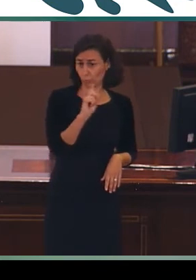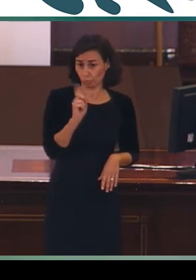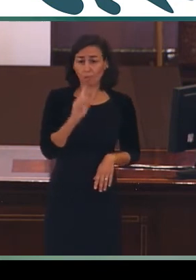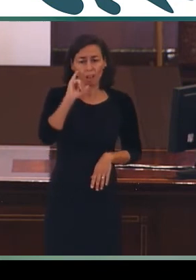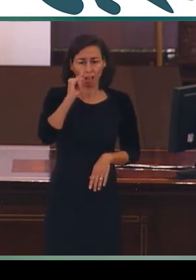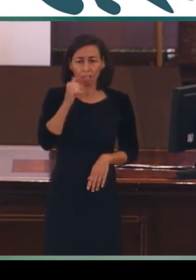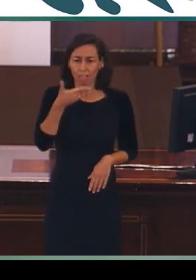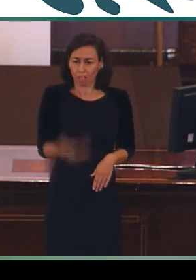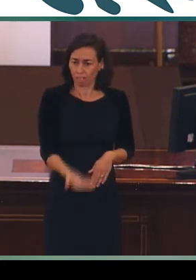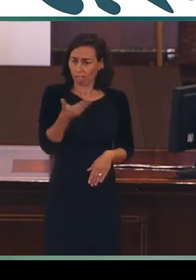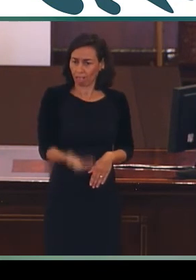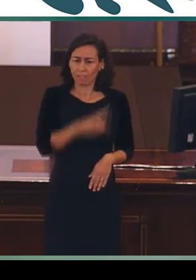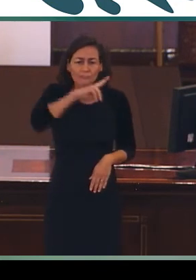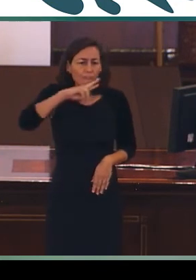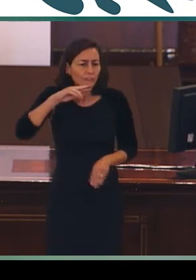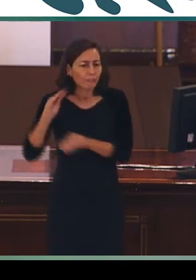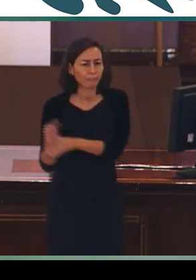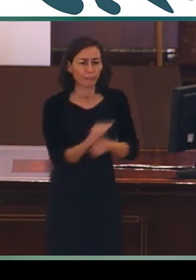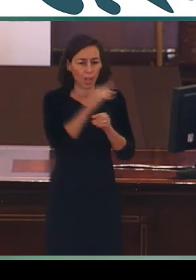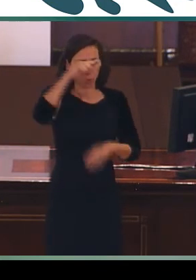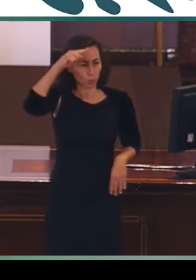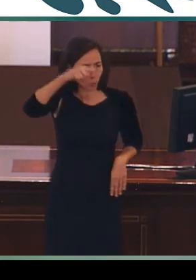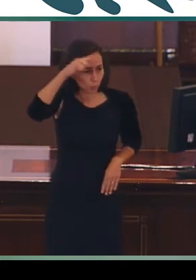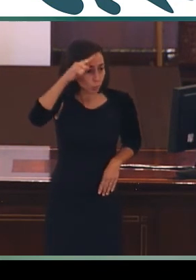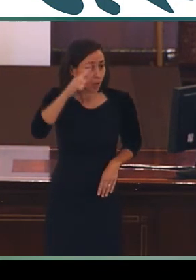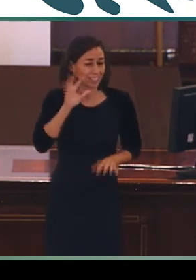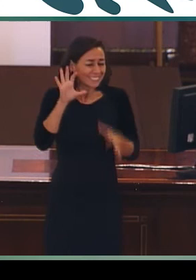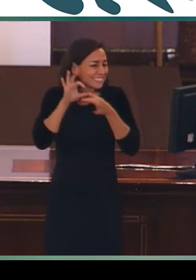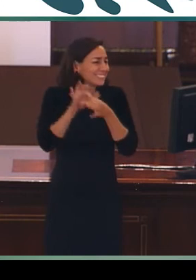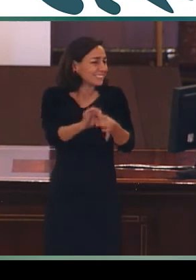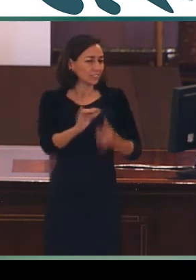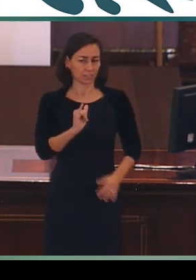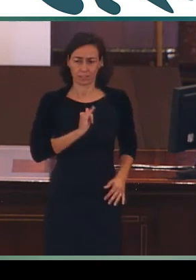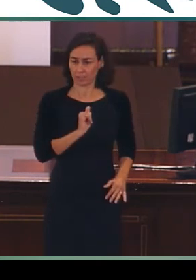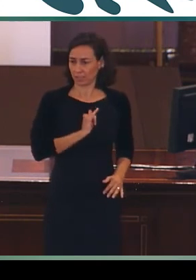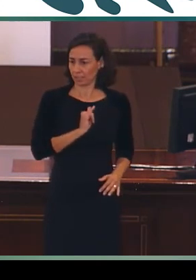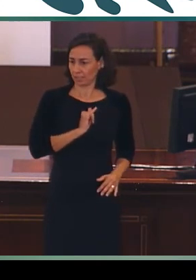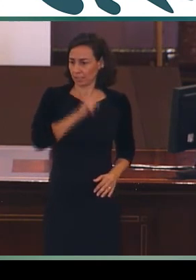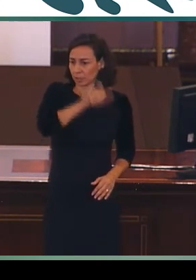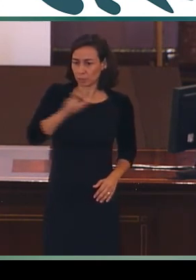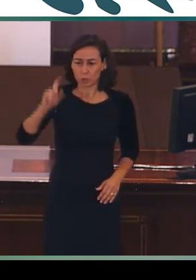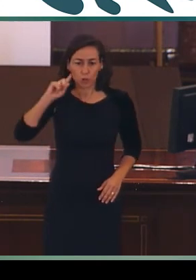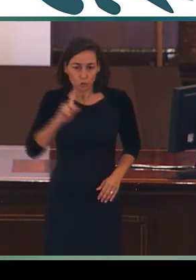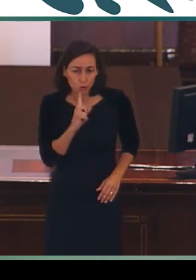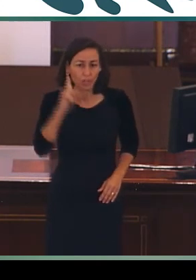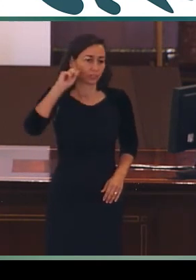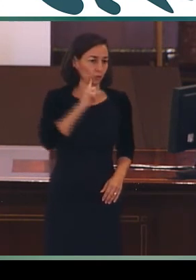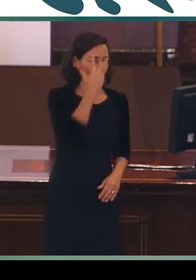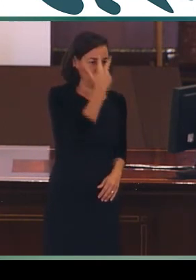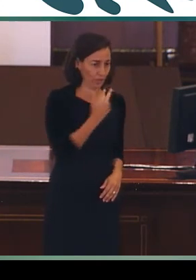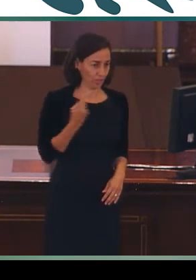valor cultural y son la esencia de la idiosincrasia de las personas sordas y sordociegas.